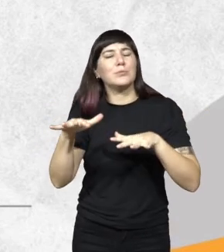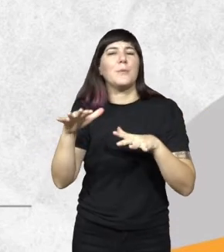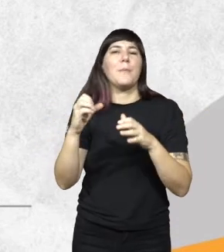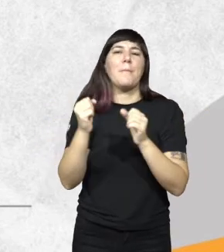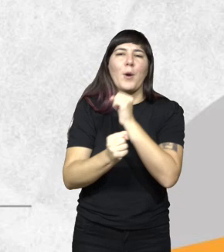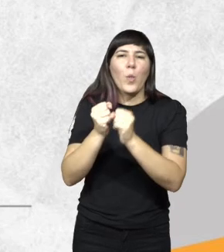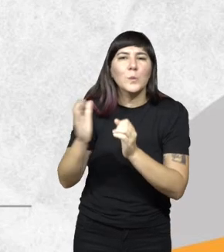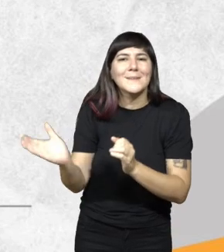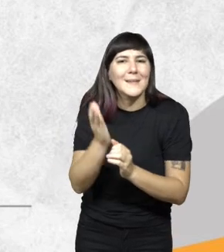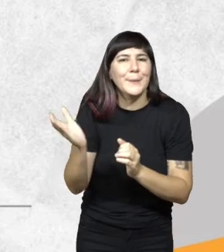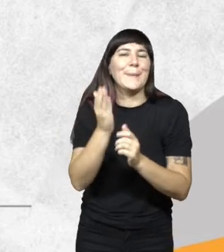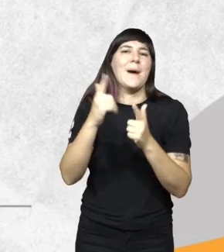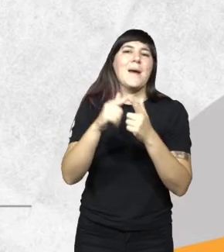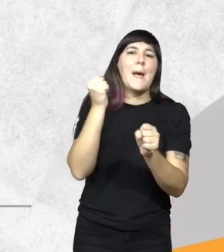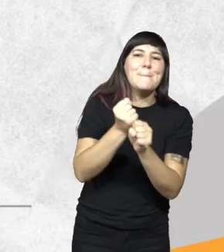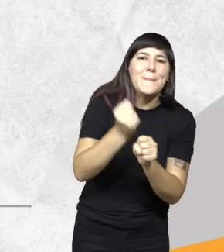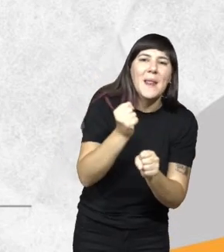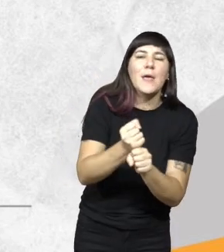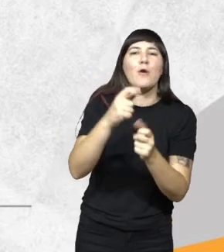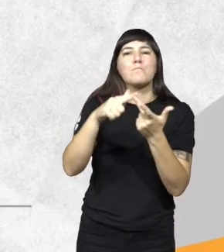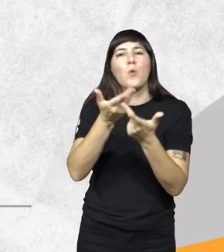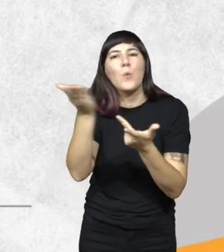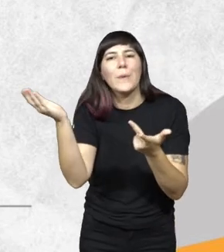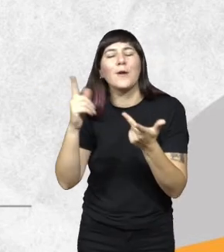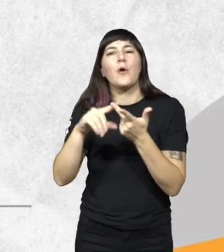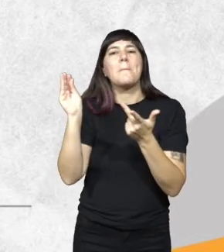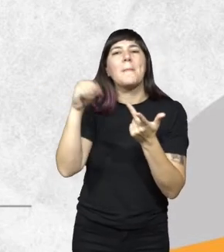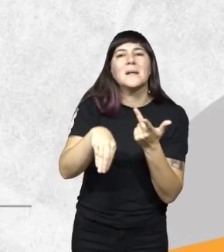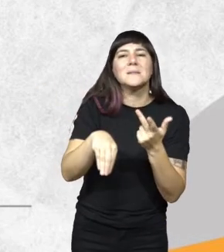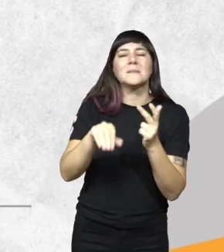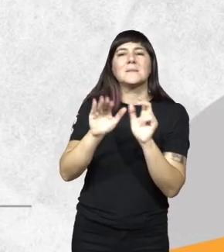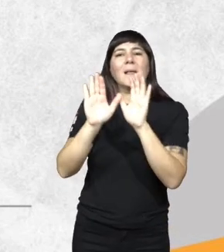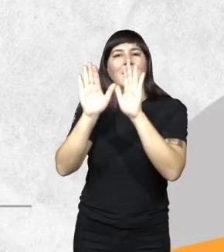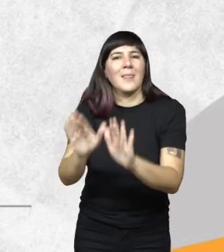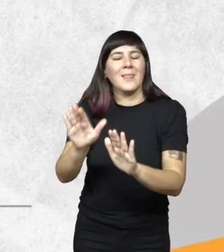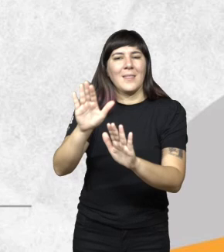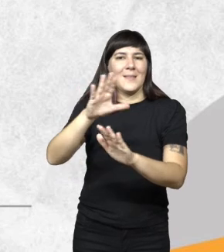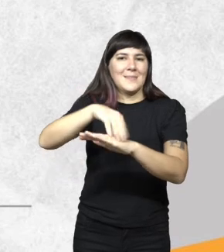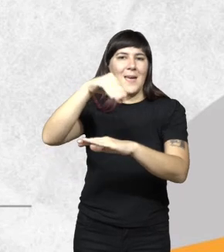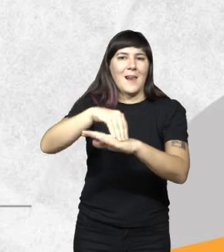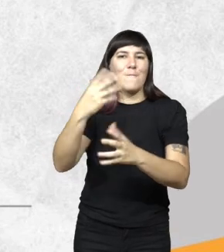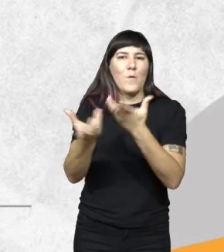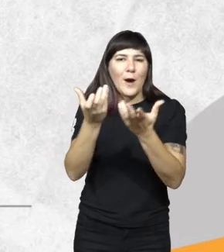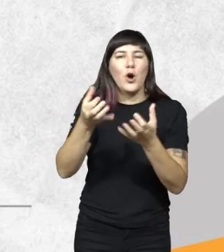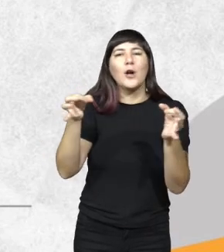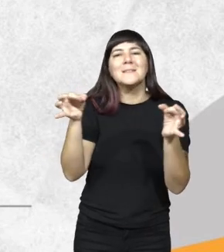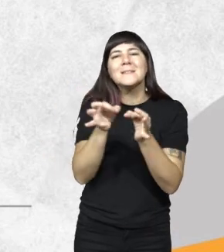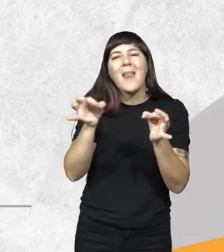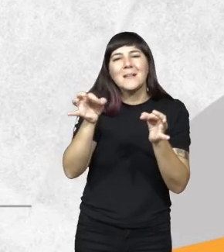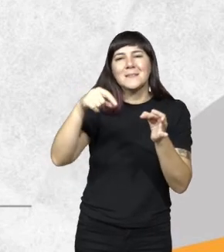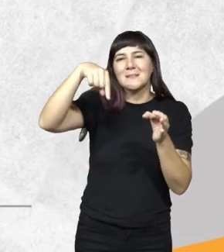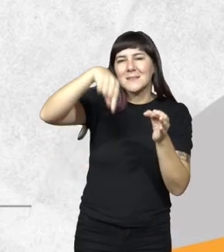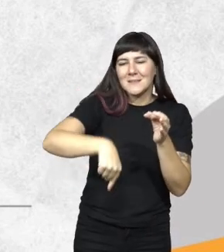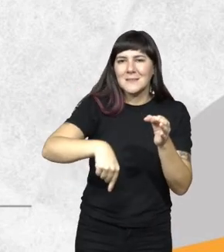también del desarrollo del empleo público y por supuesto del establecimiento de la provincia de Tierra del Fuego, Antártida y Isla del Atlántico Sur. Las